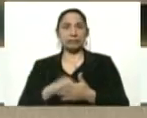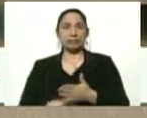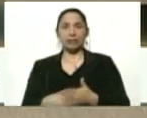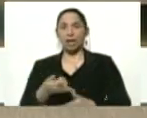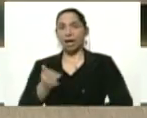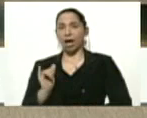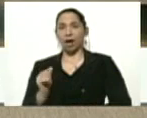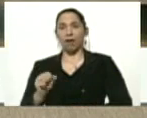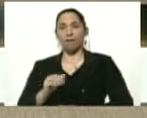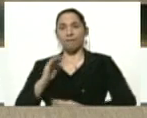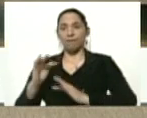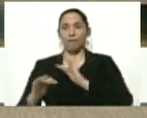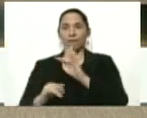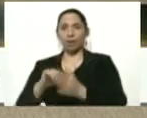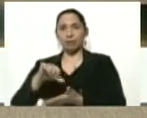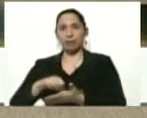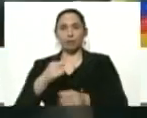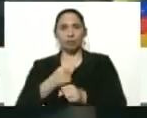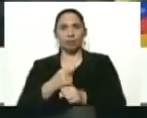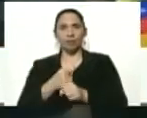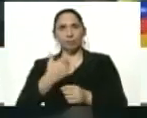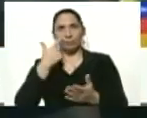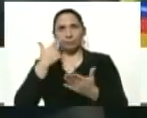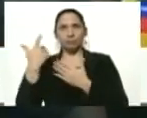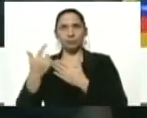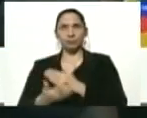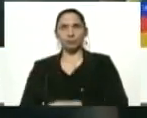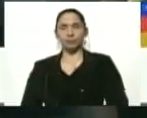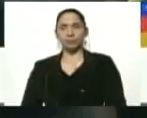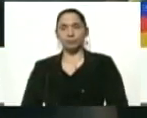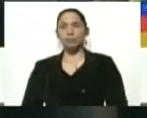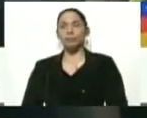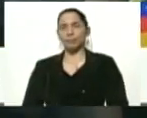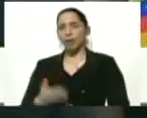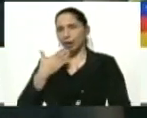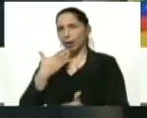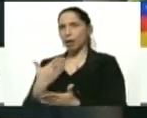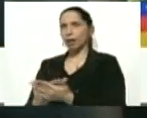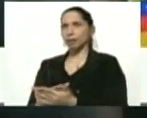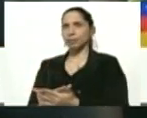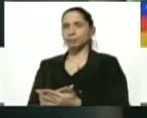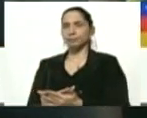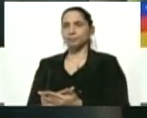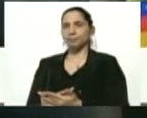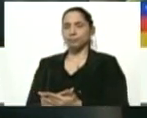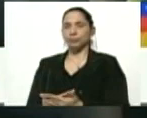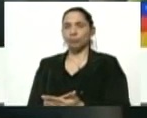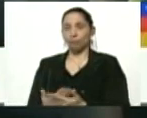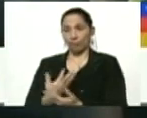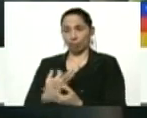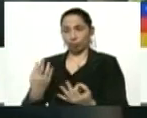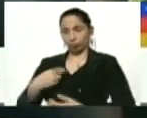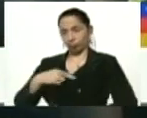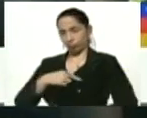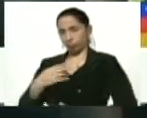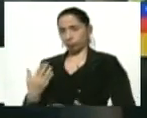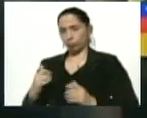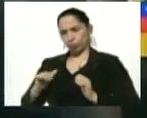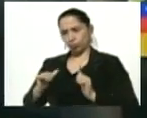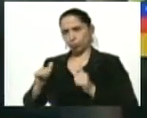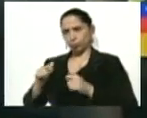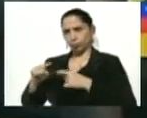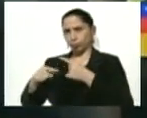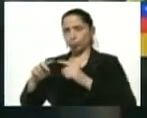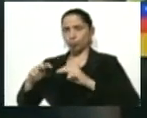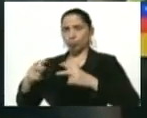focos en estos centros de trabajo. Gracias, vicepresidenta. Efectivamente, estamos iniciando mañana